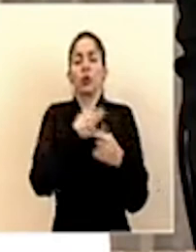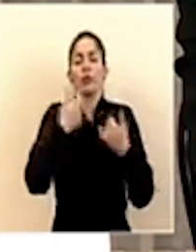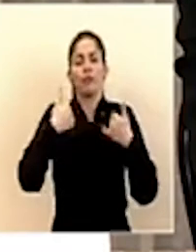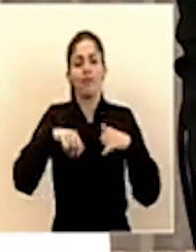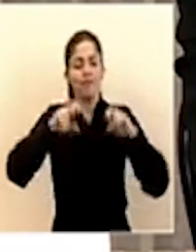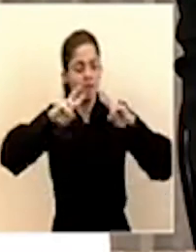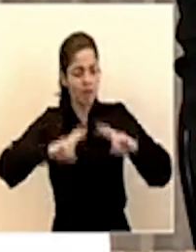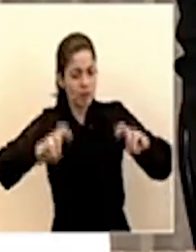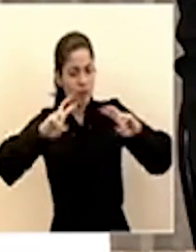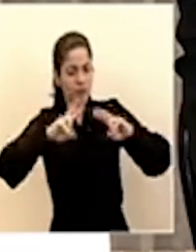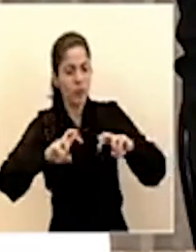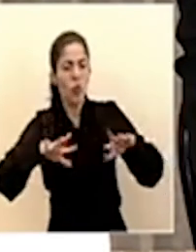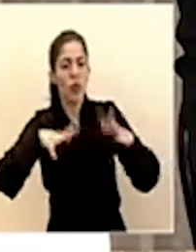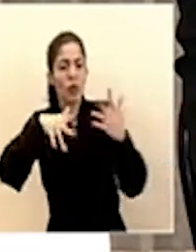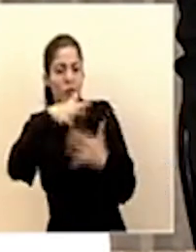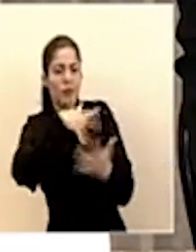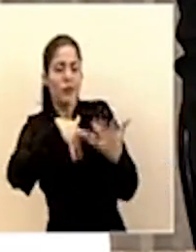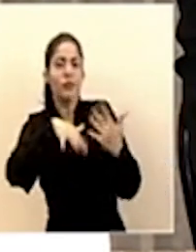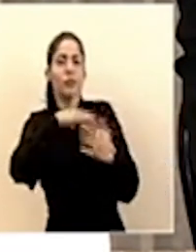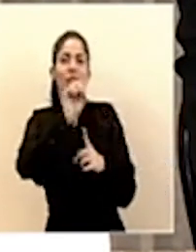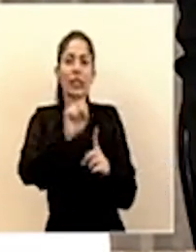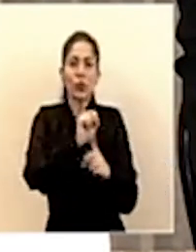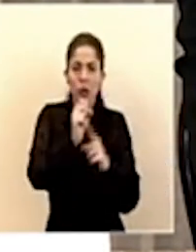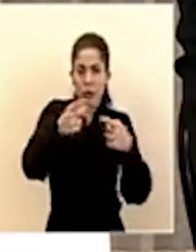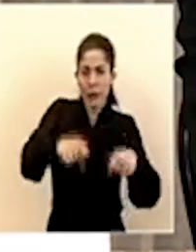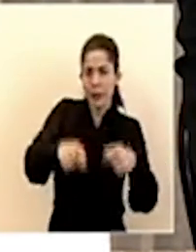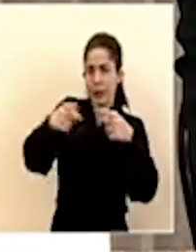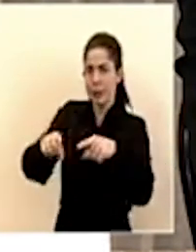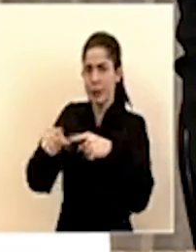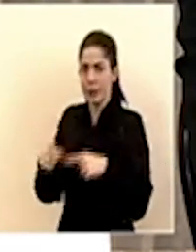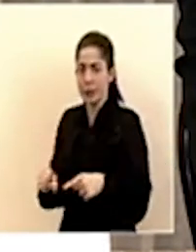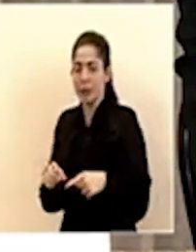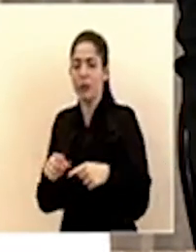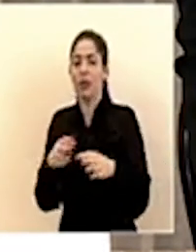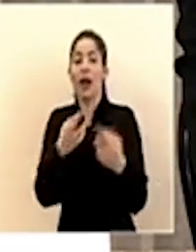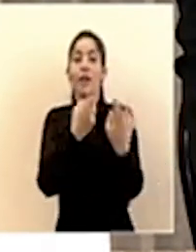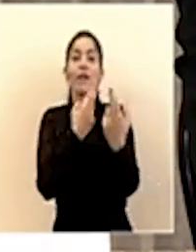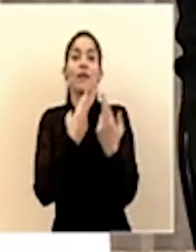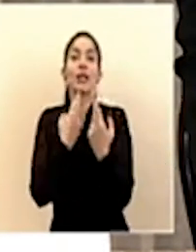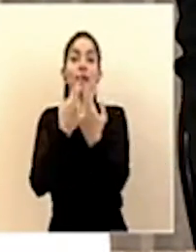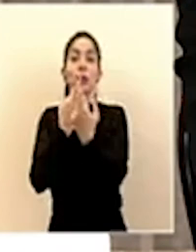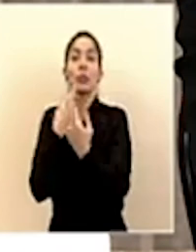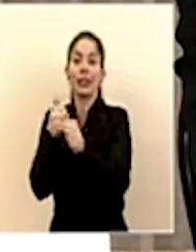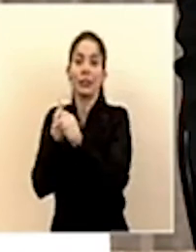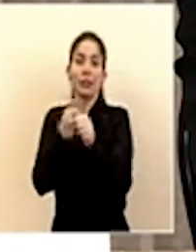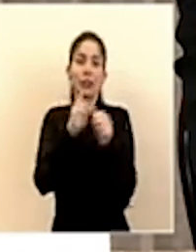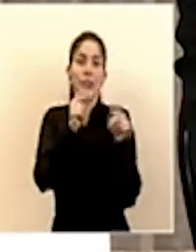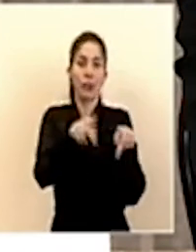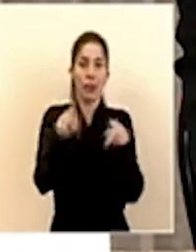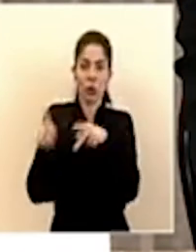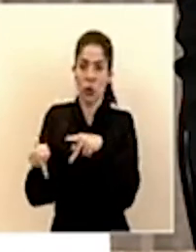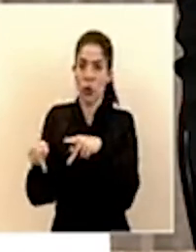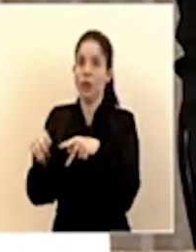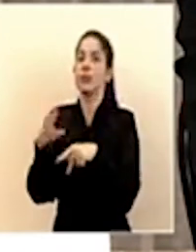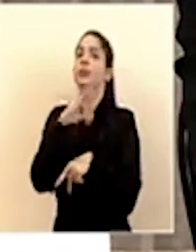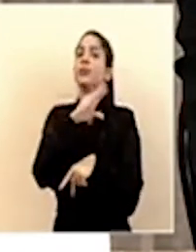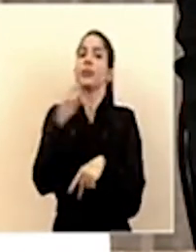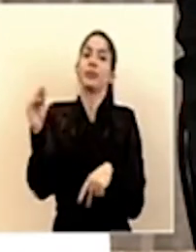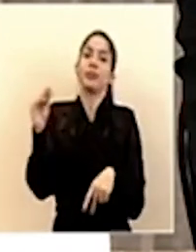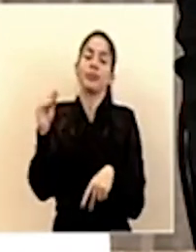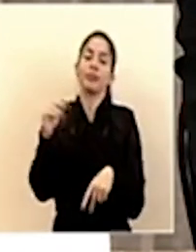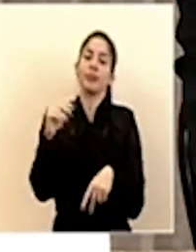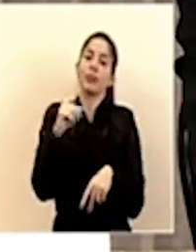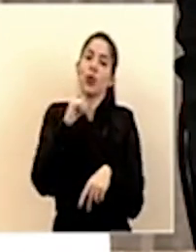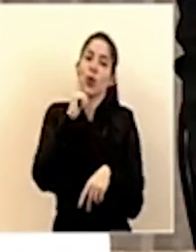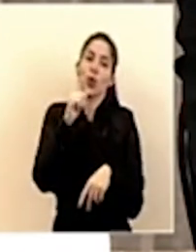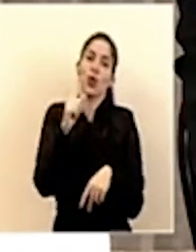evaluando el comportamiento los escenarios que se van presentando la reacción de la población y como no es una